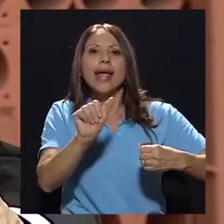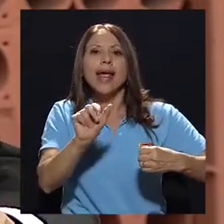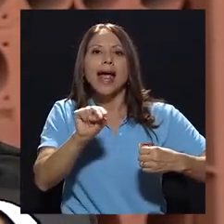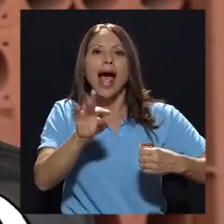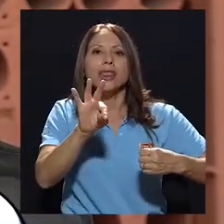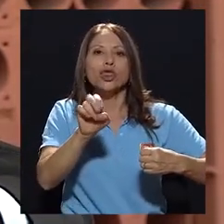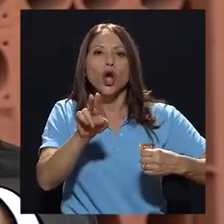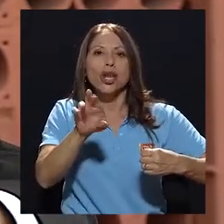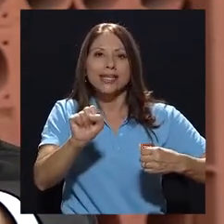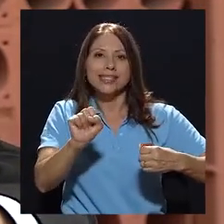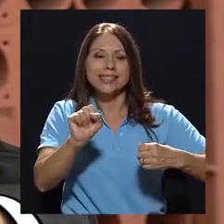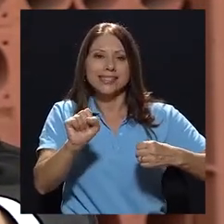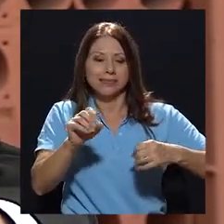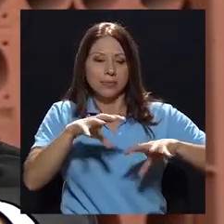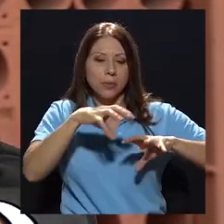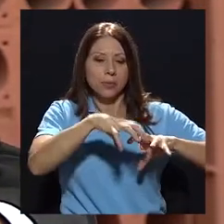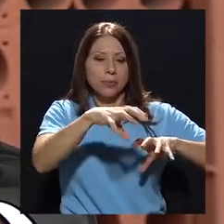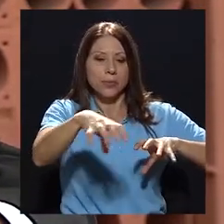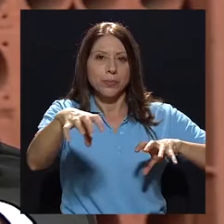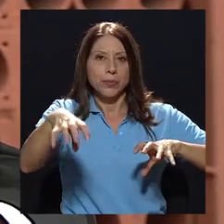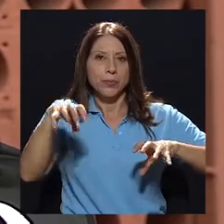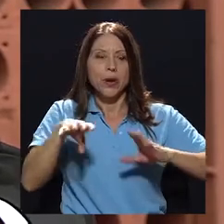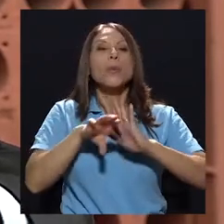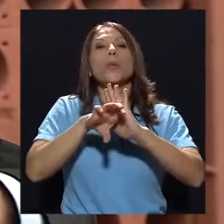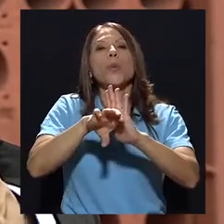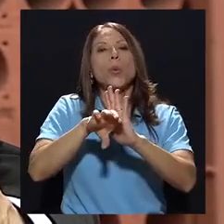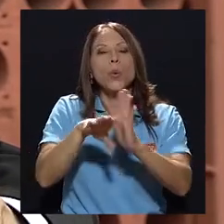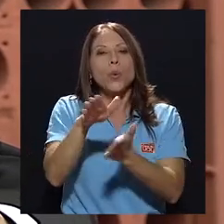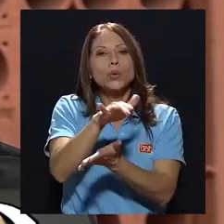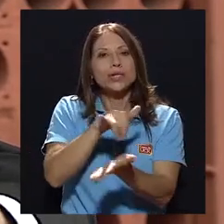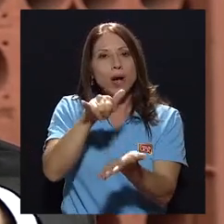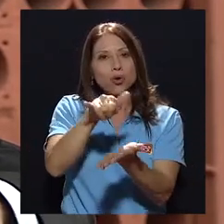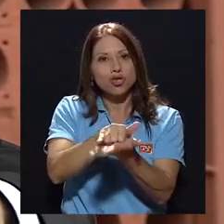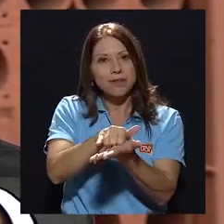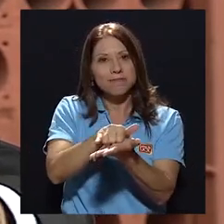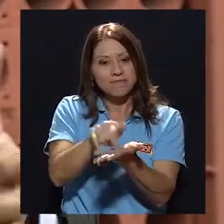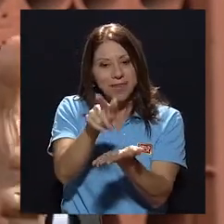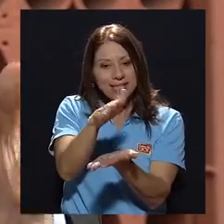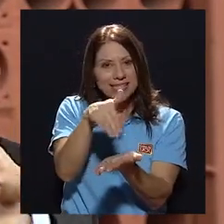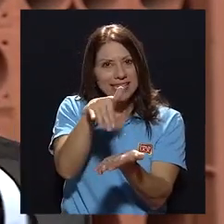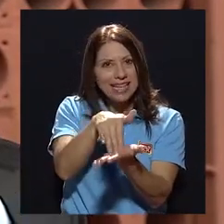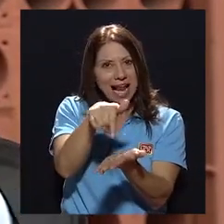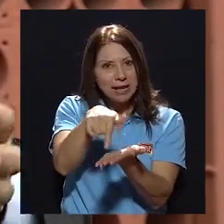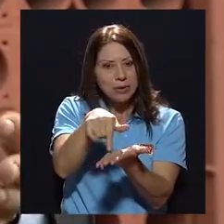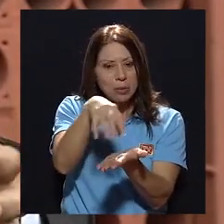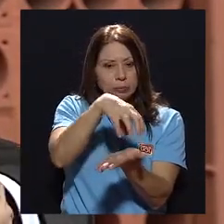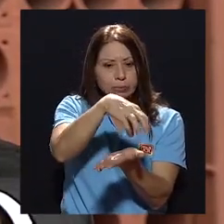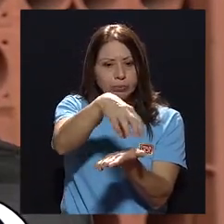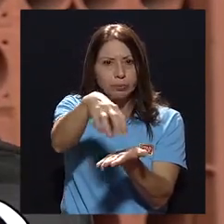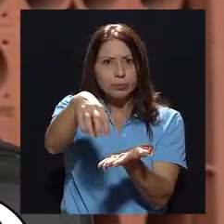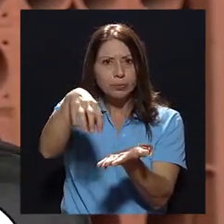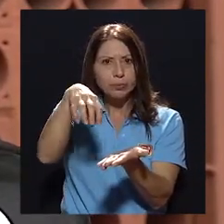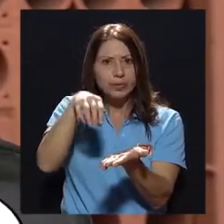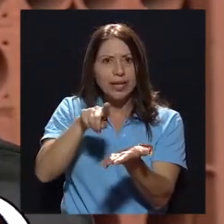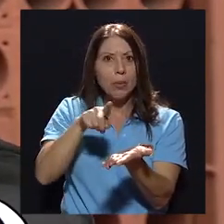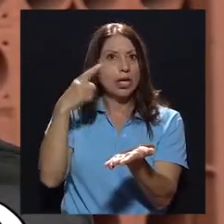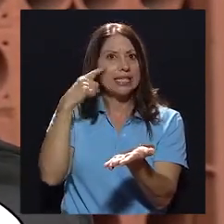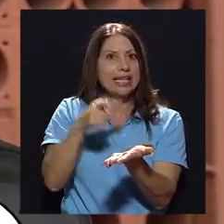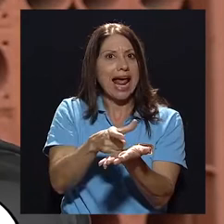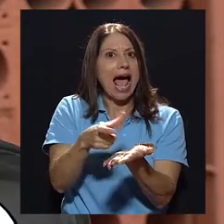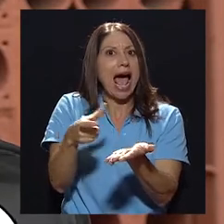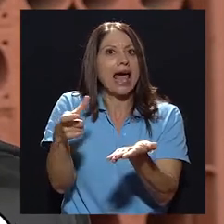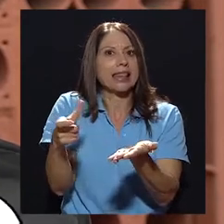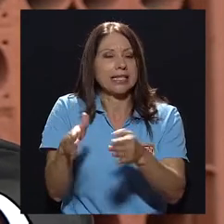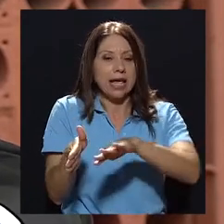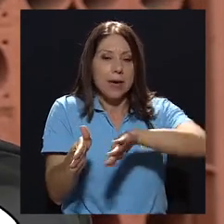del país. Entonces, por decir algo, el cantón central de San José tiene diferentes áreas por lo grande que es, pero por decir